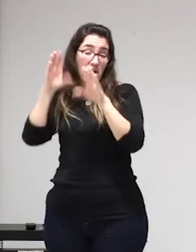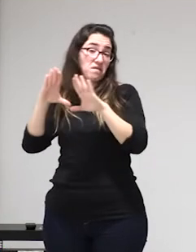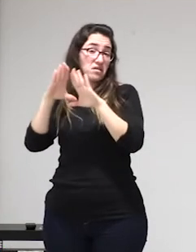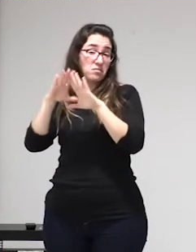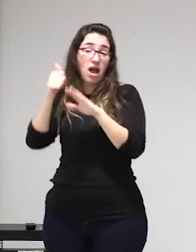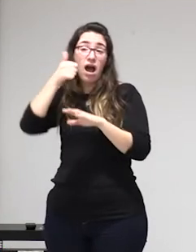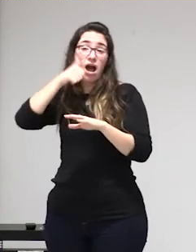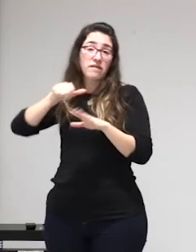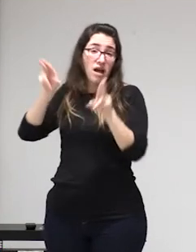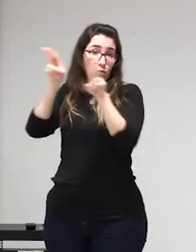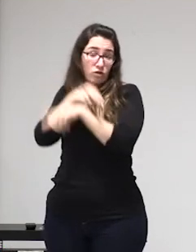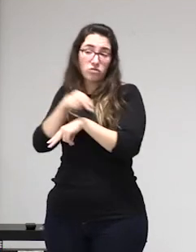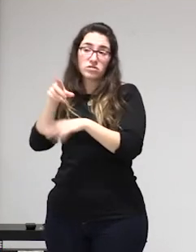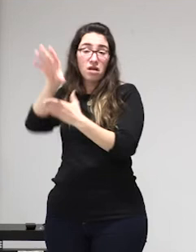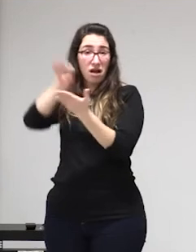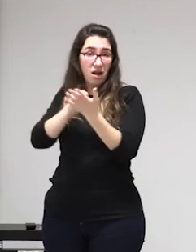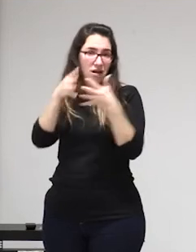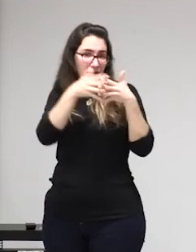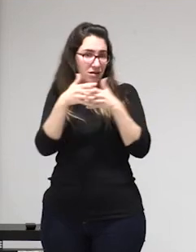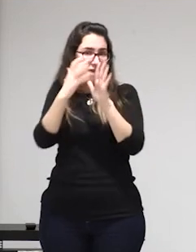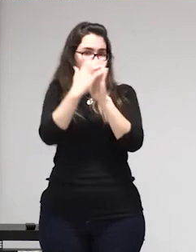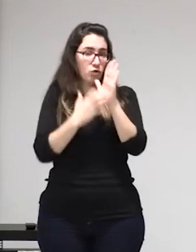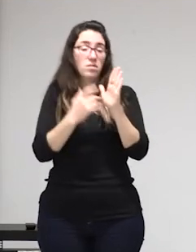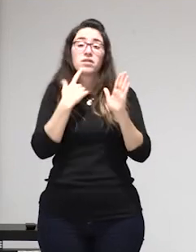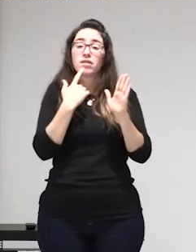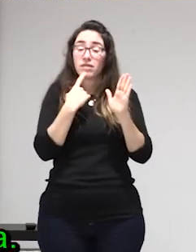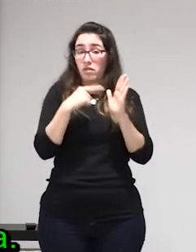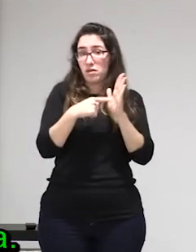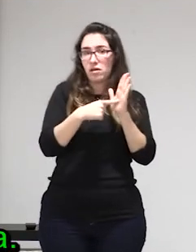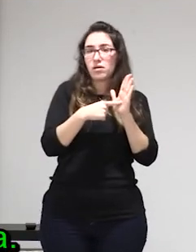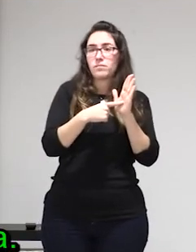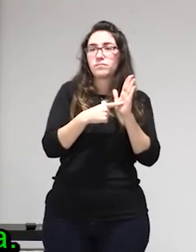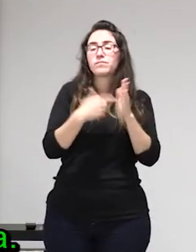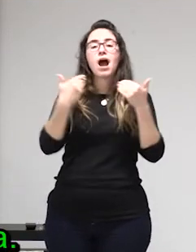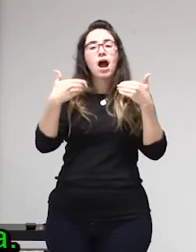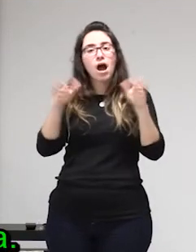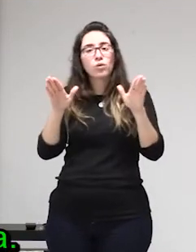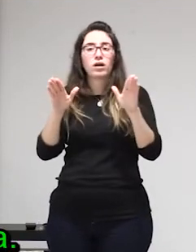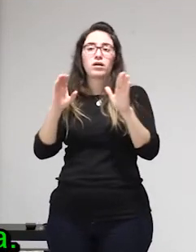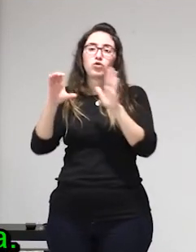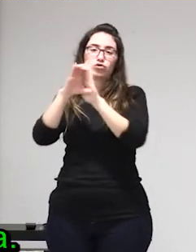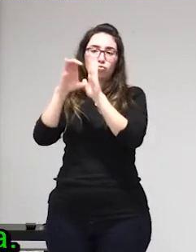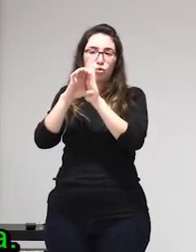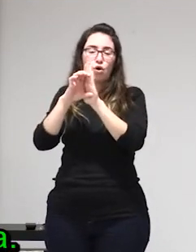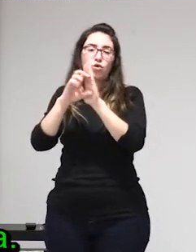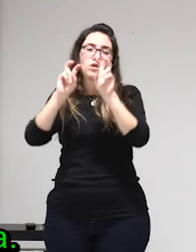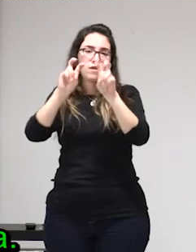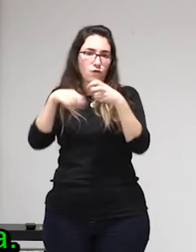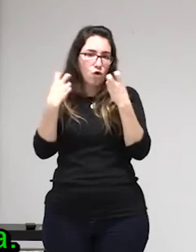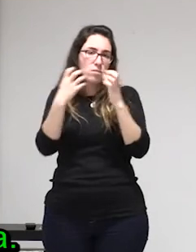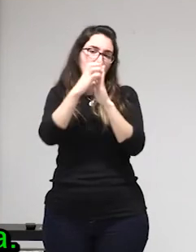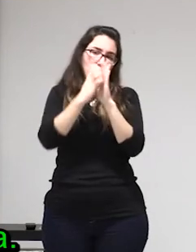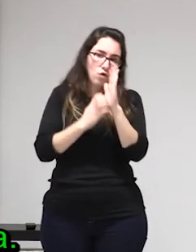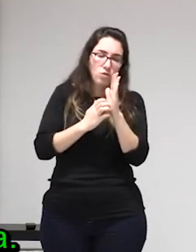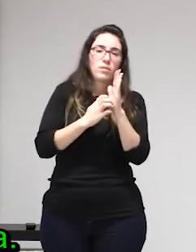trata de los confines de explotación forzada perdón de prostitución forzada es la trata es el tipo de trata